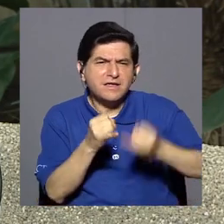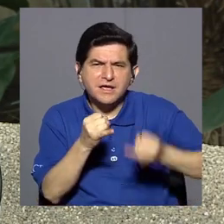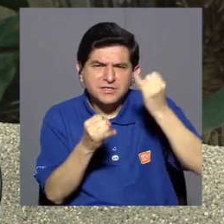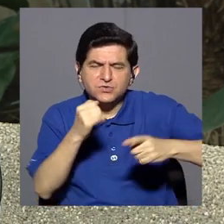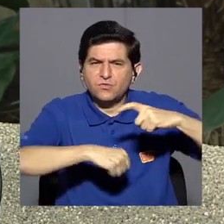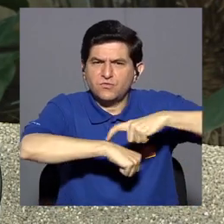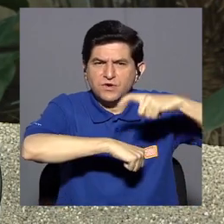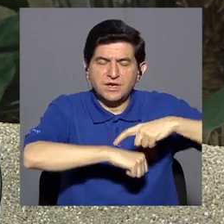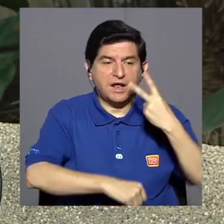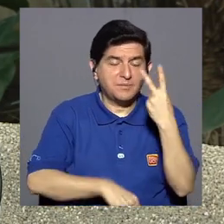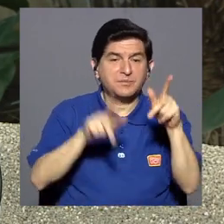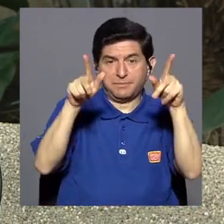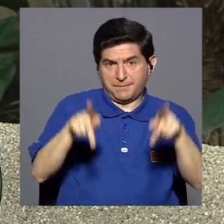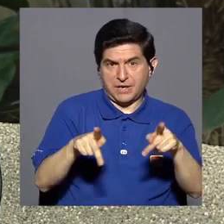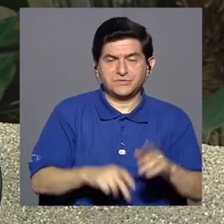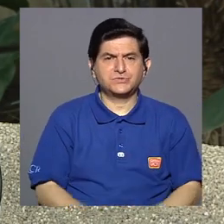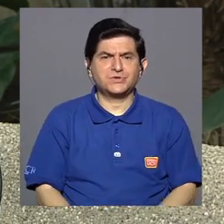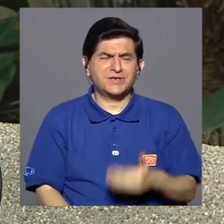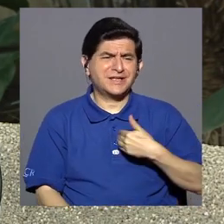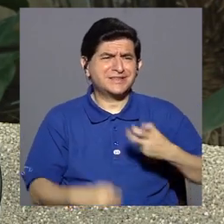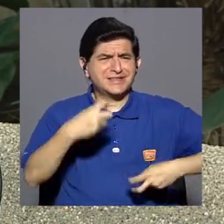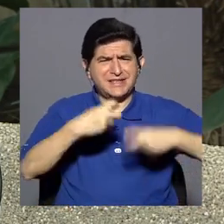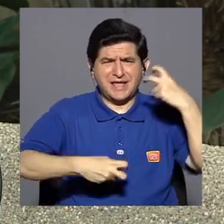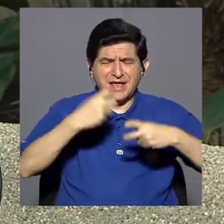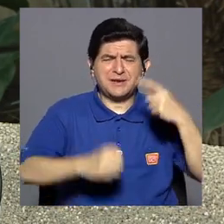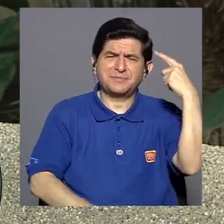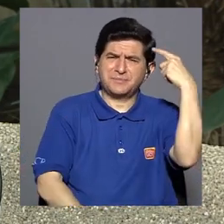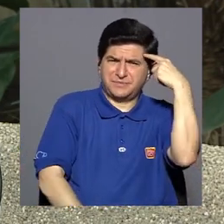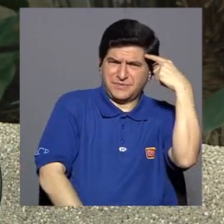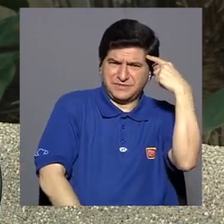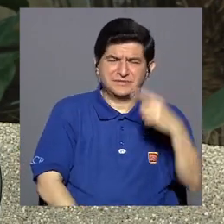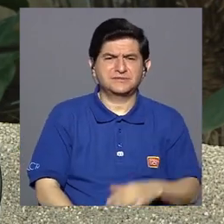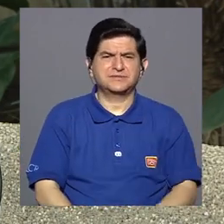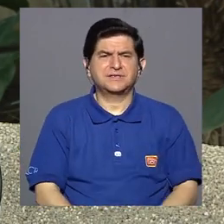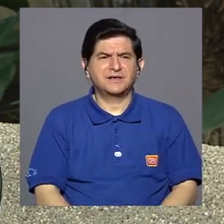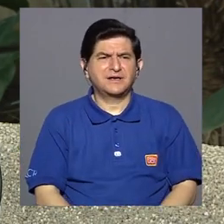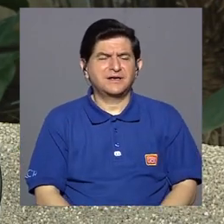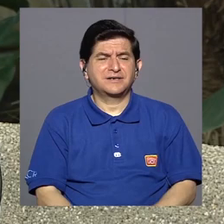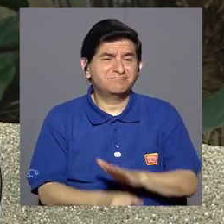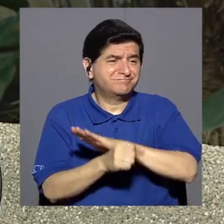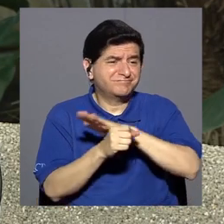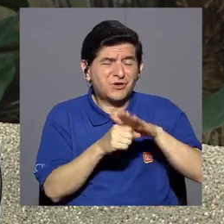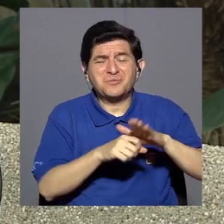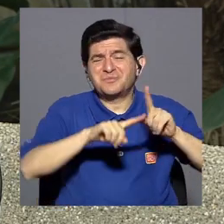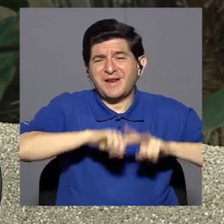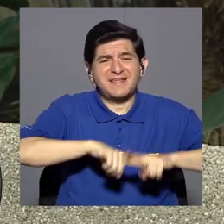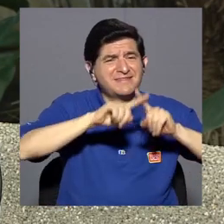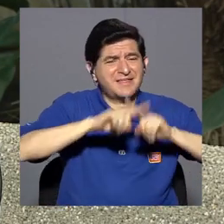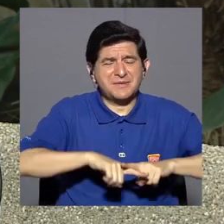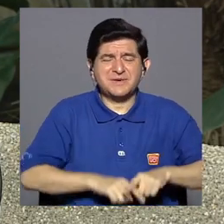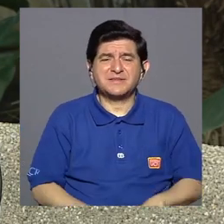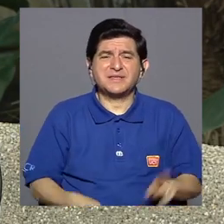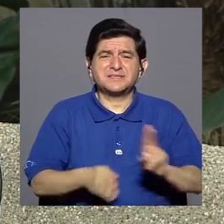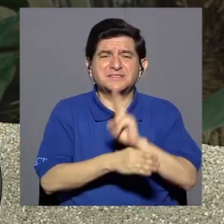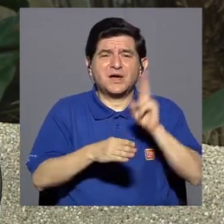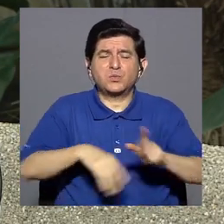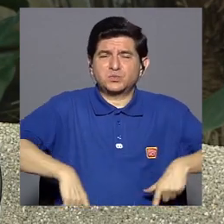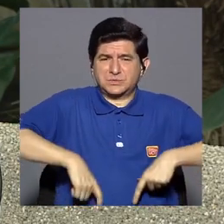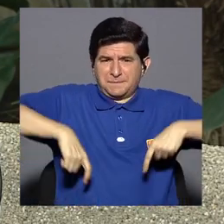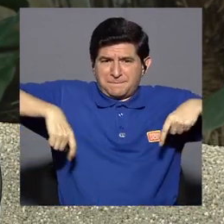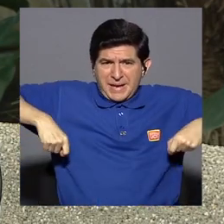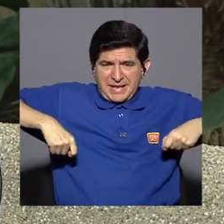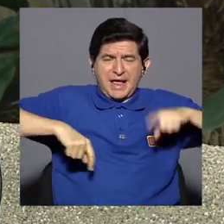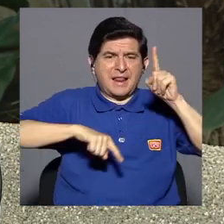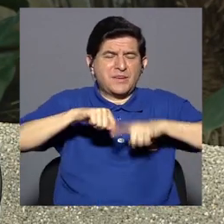terminalidad, vemos pacientes que tienen dificultad para pensar, que son completamente dependientes, que usan pañal